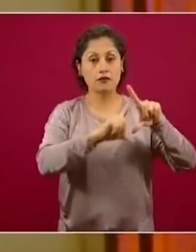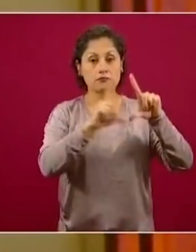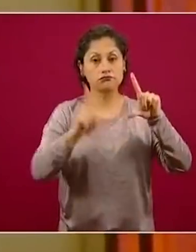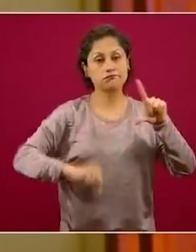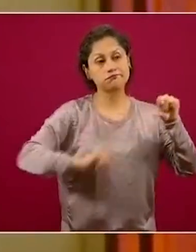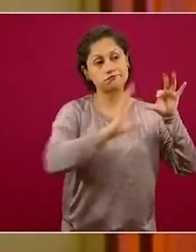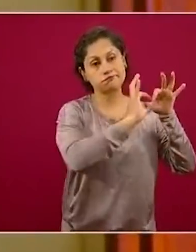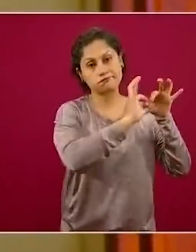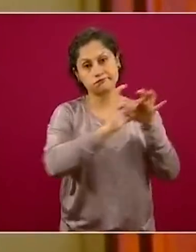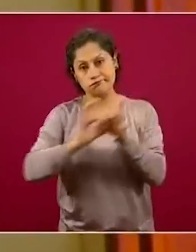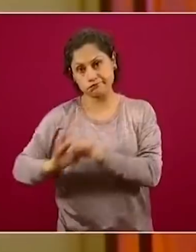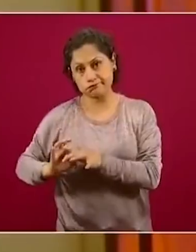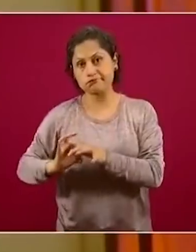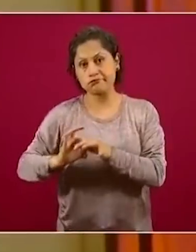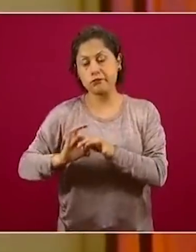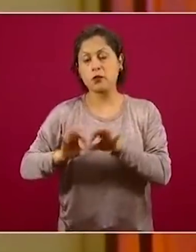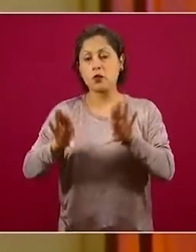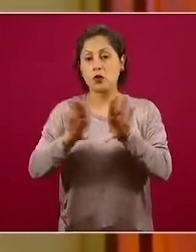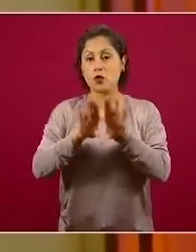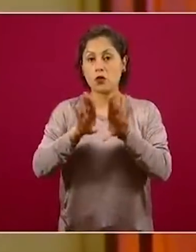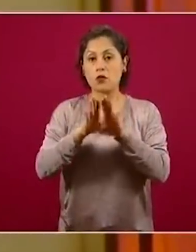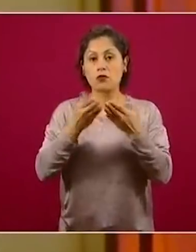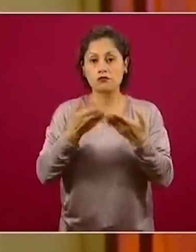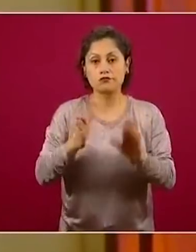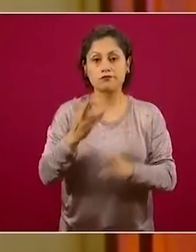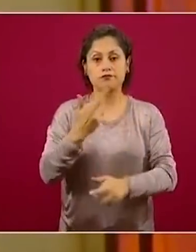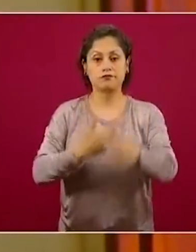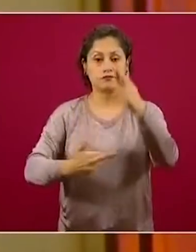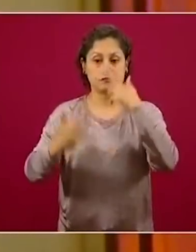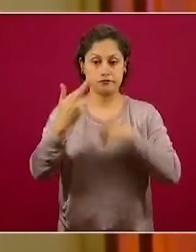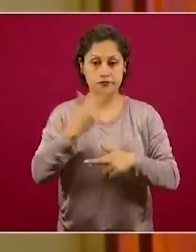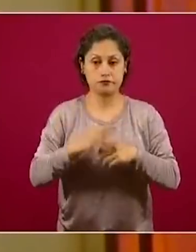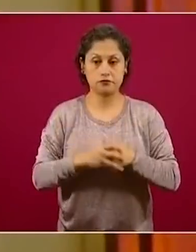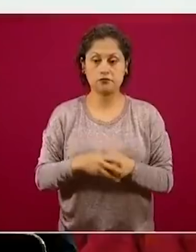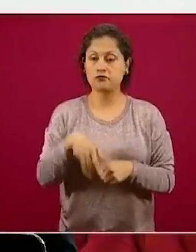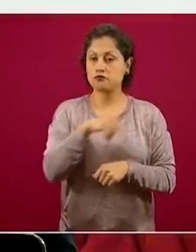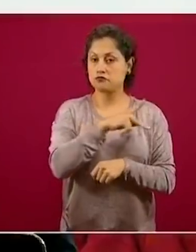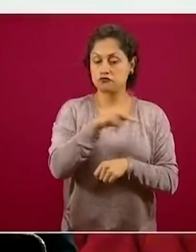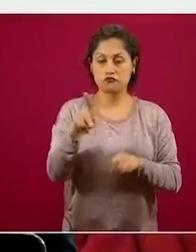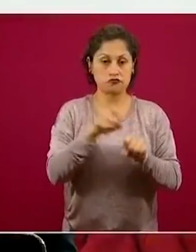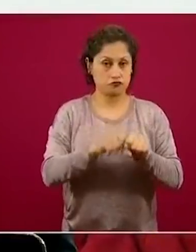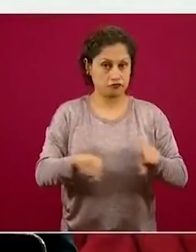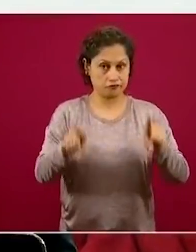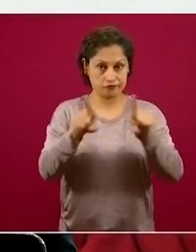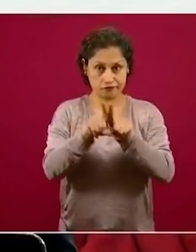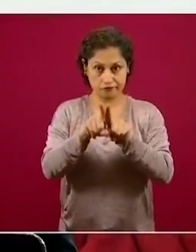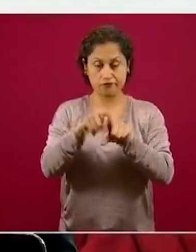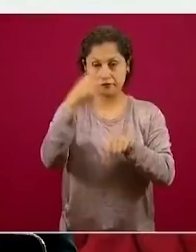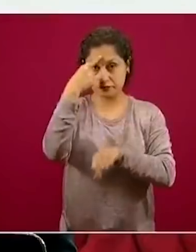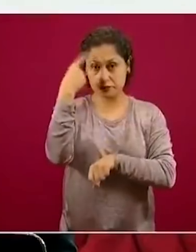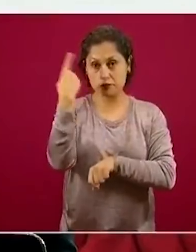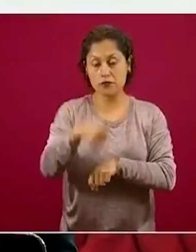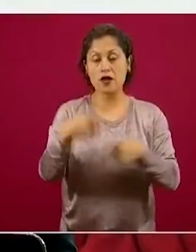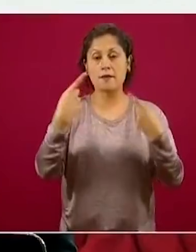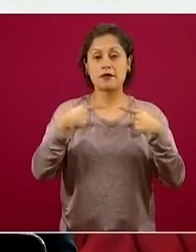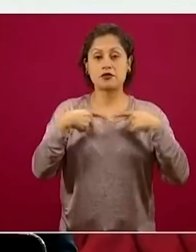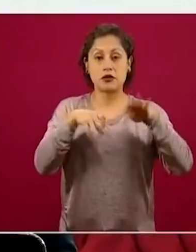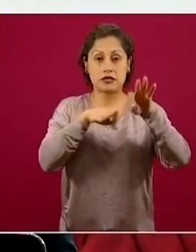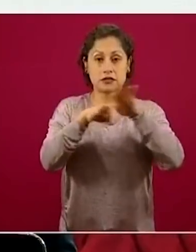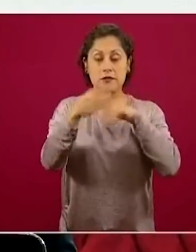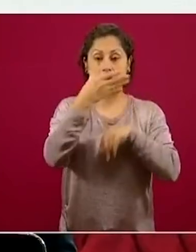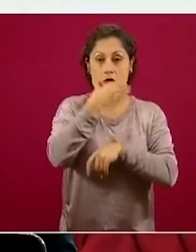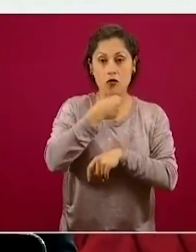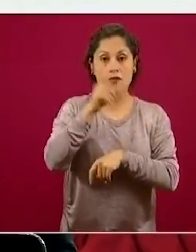tónica de apoyo a los trabajadores. Aquí